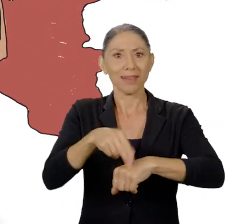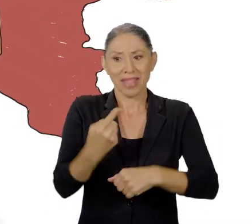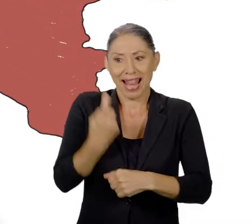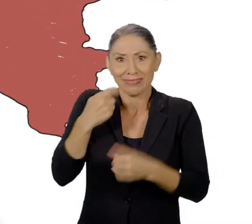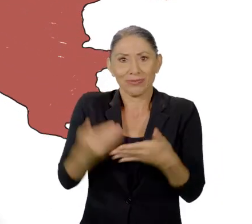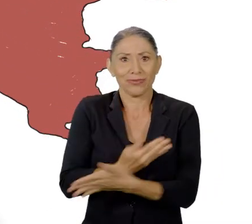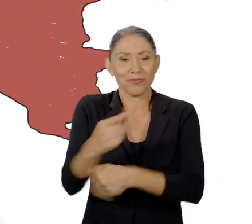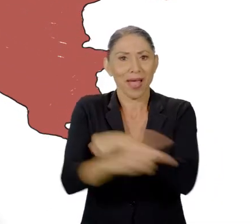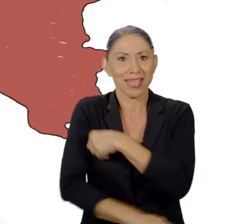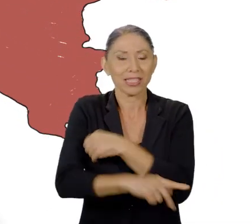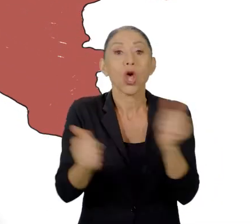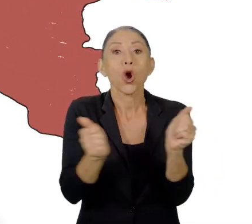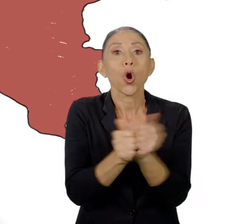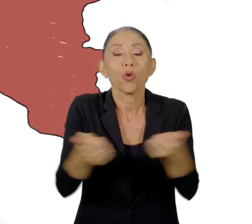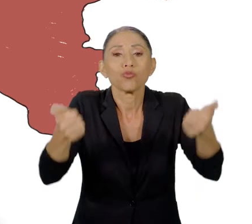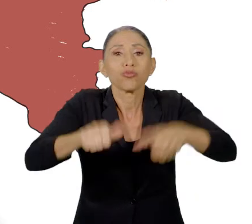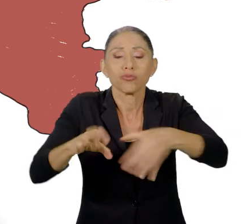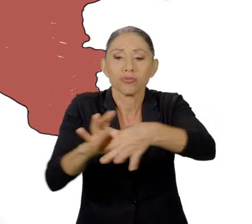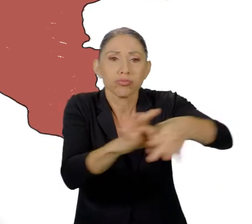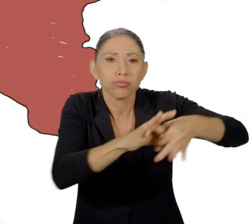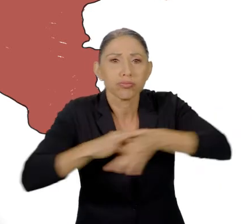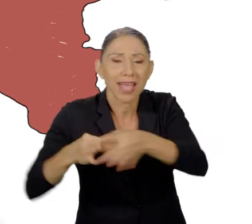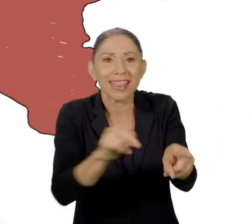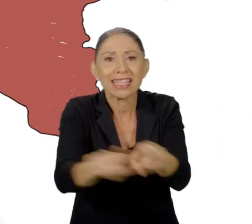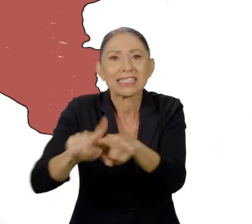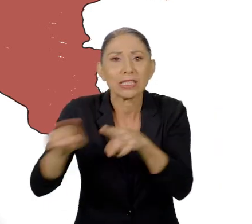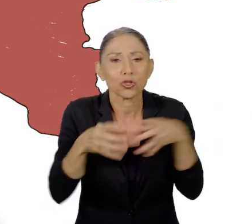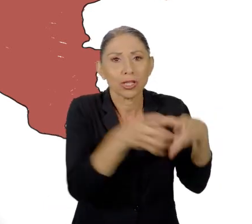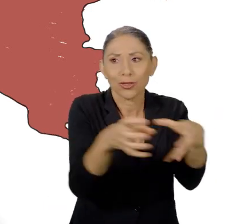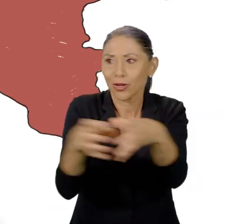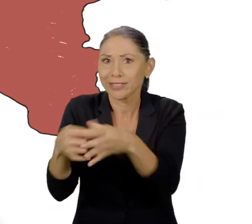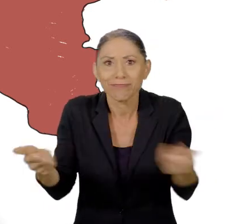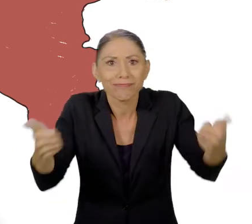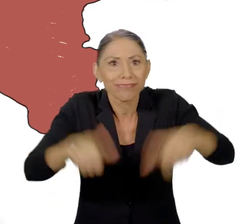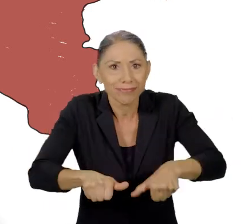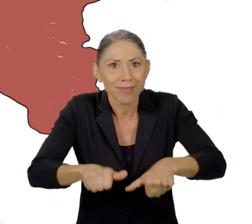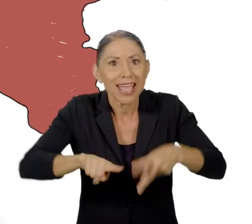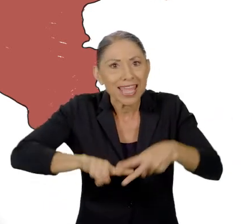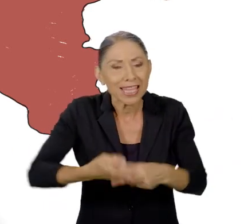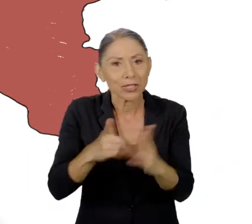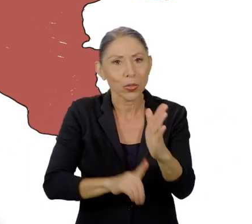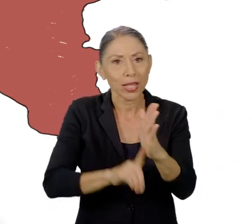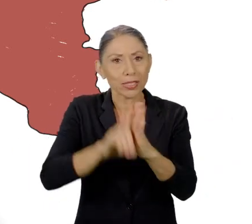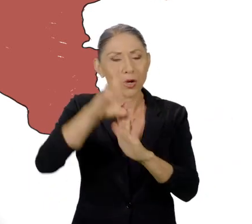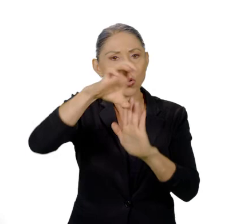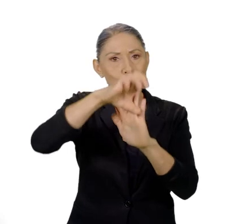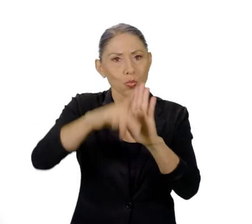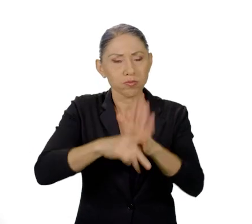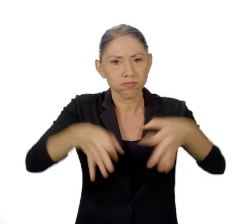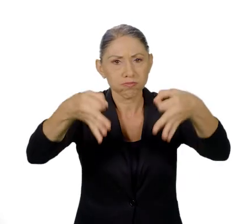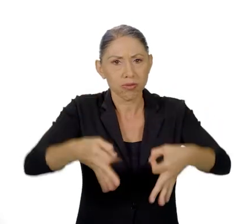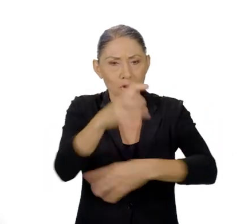mediante un pacto de unión y consenso entre los distintos sectores, dando inicio al desarrollo constitucional de Costa Rica.